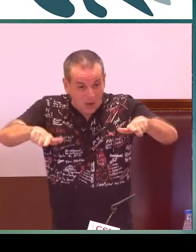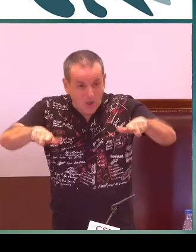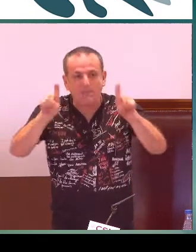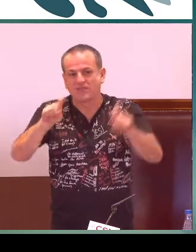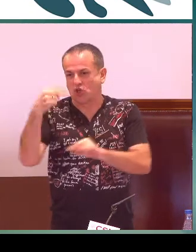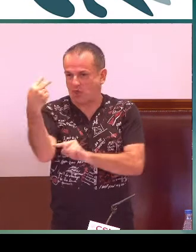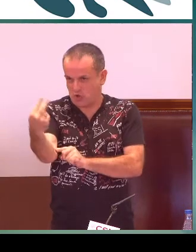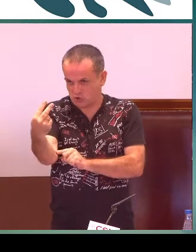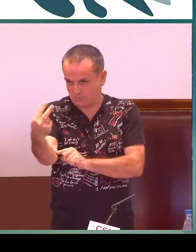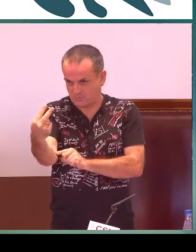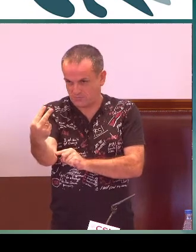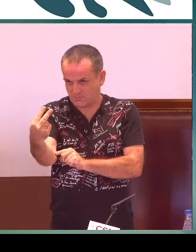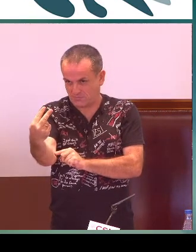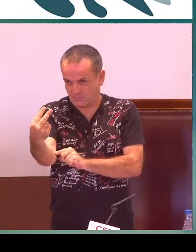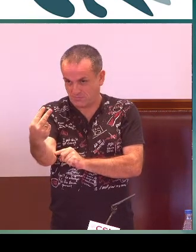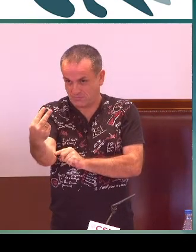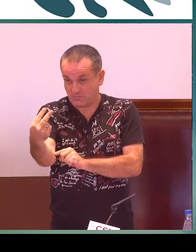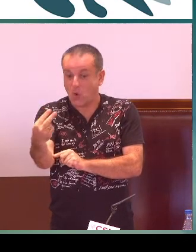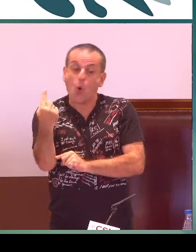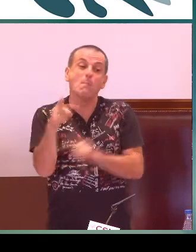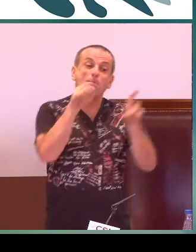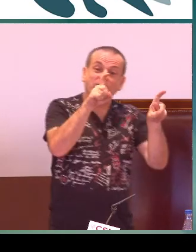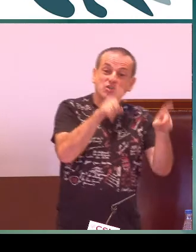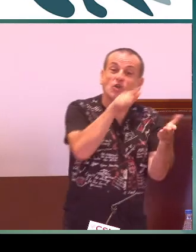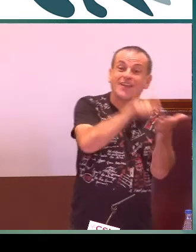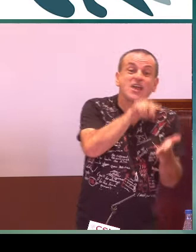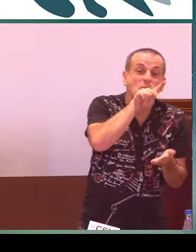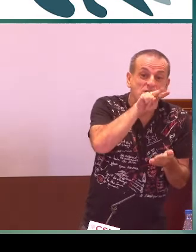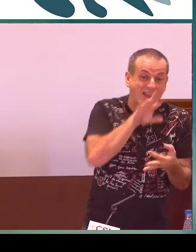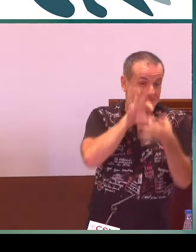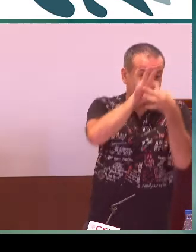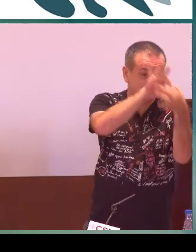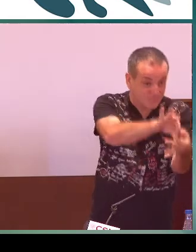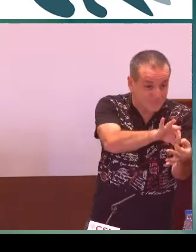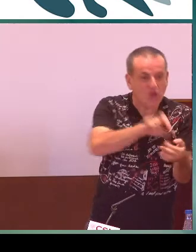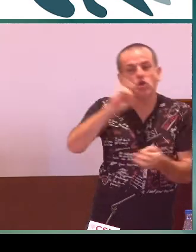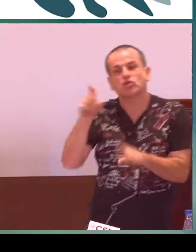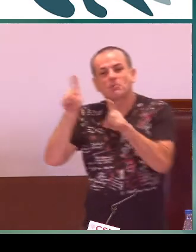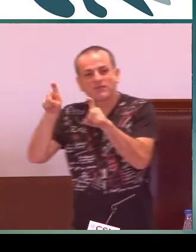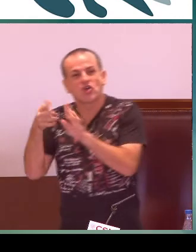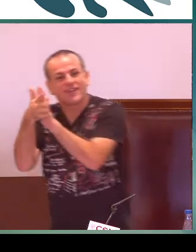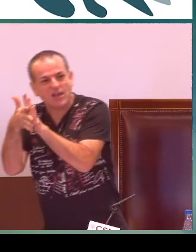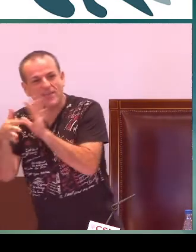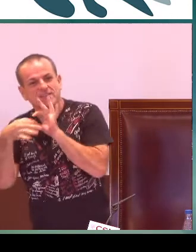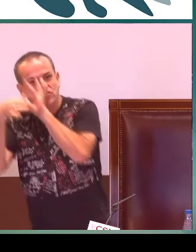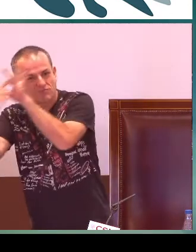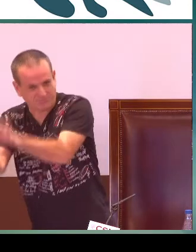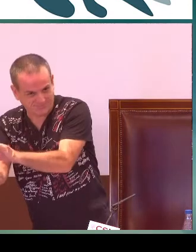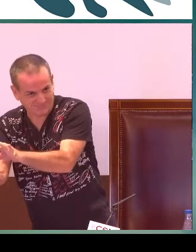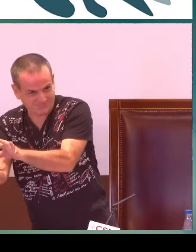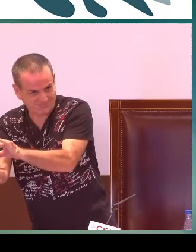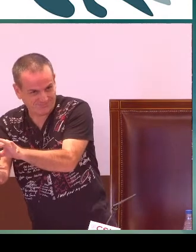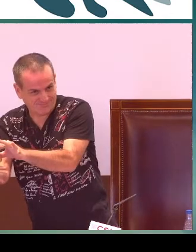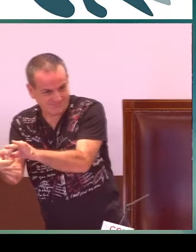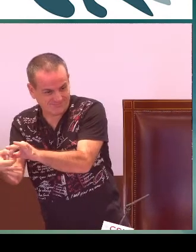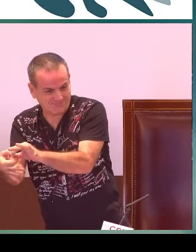las asignaturas. Es decir, que dentro del aula hay dos profesores como referente de lengua